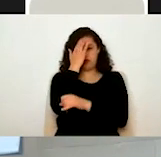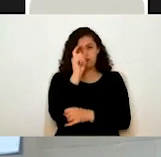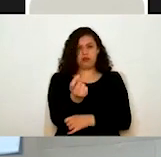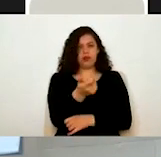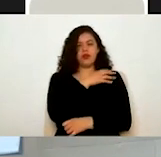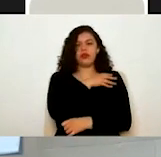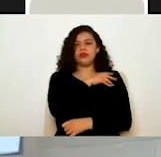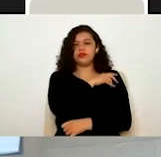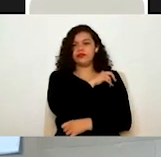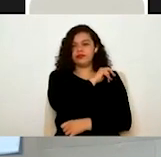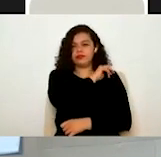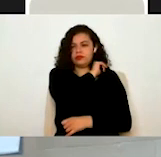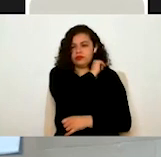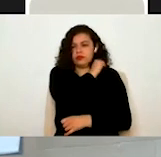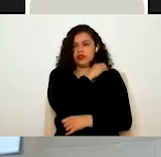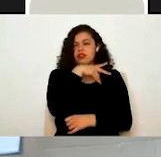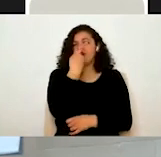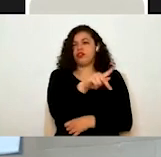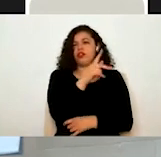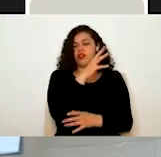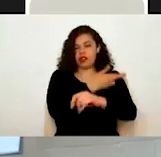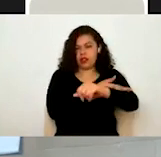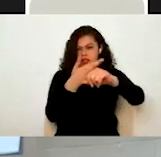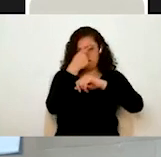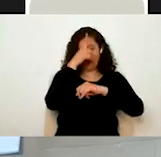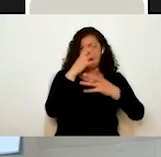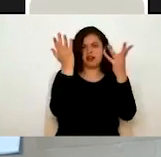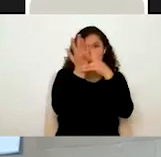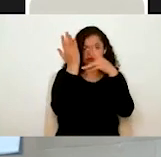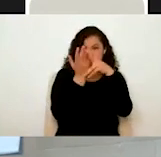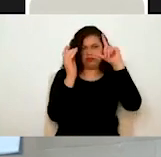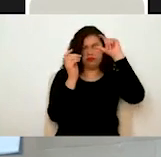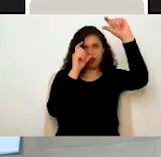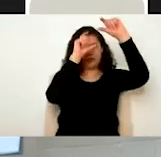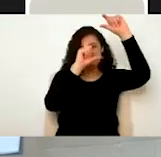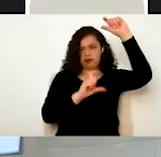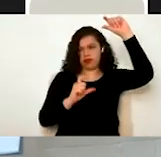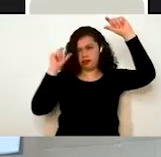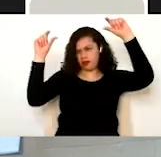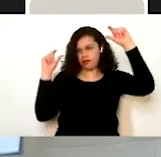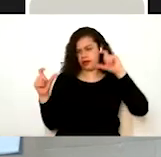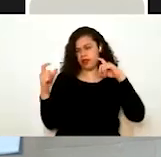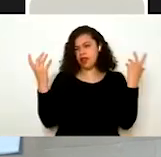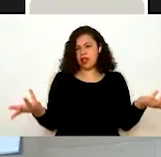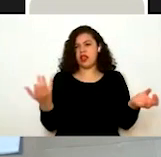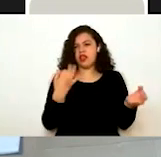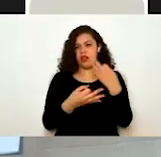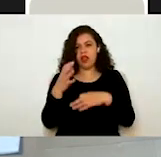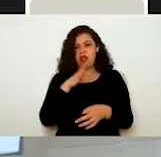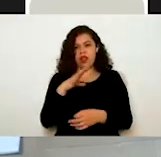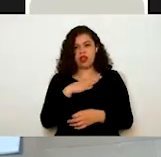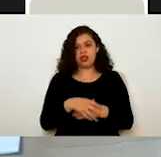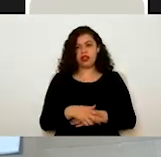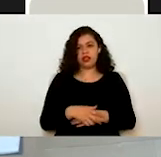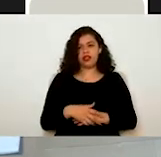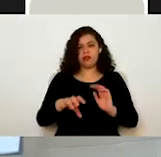son los trámites con su propio módulo? Bueno, pues ahora sí, todos estos trámites que están aquí son los que cuentan con su propio módulo. Por ejemplo, tenemos